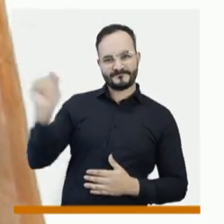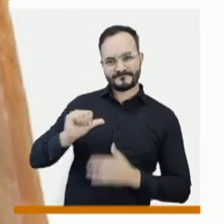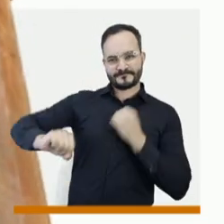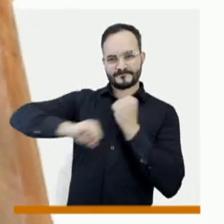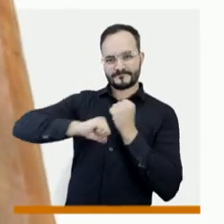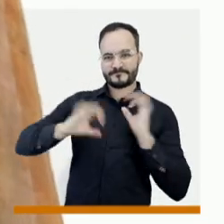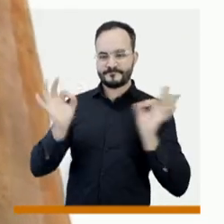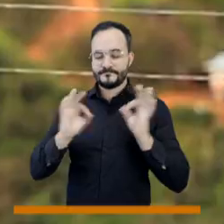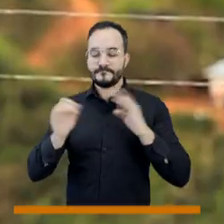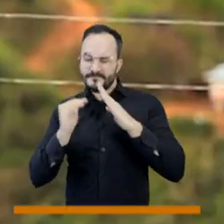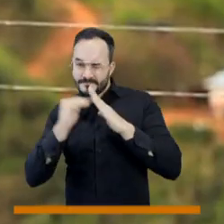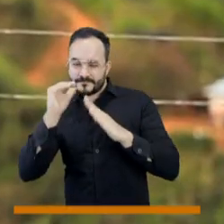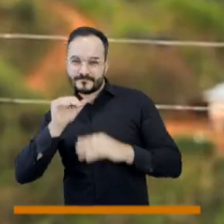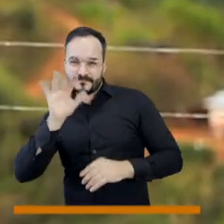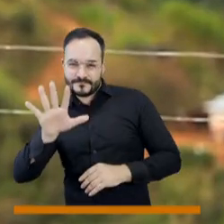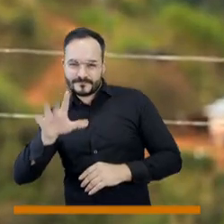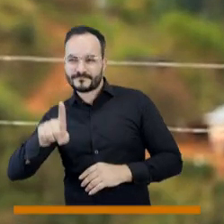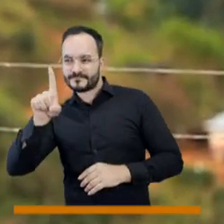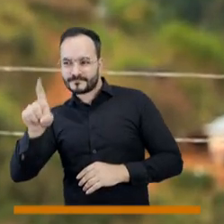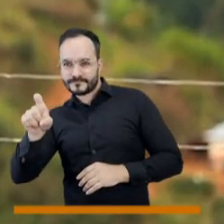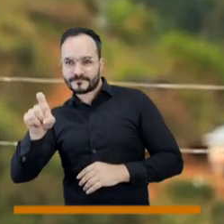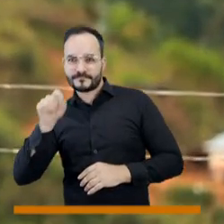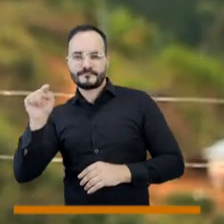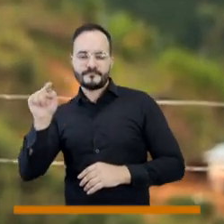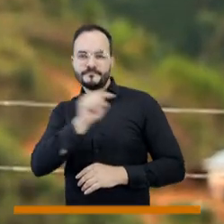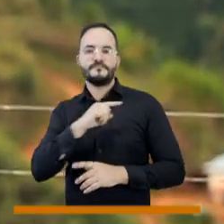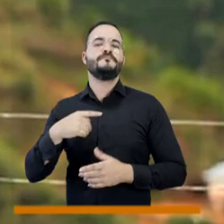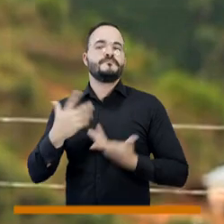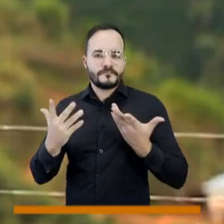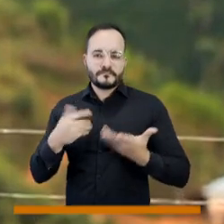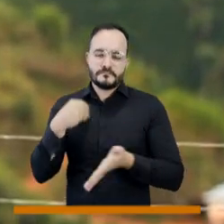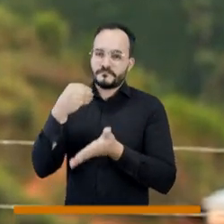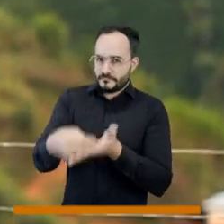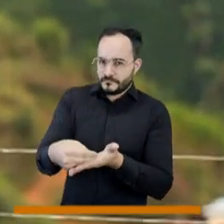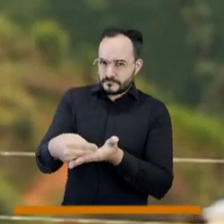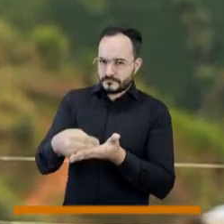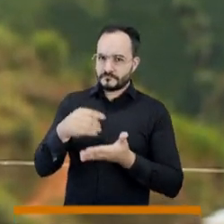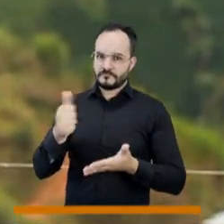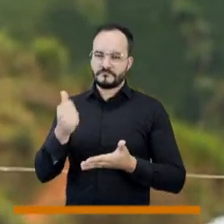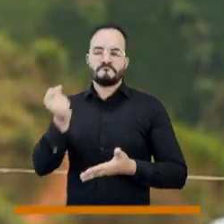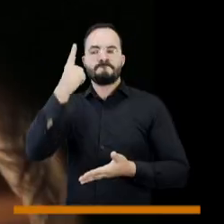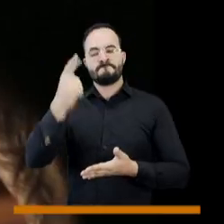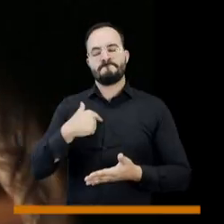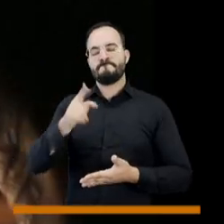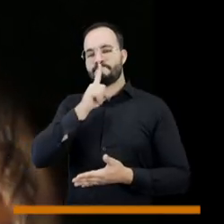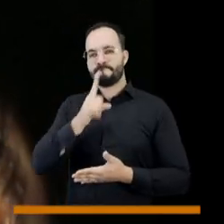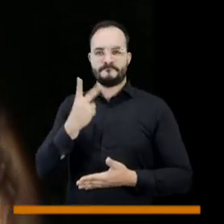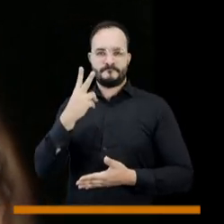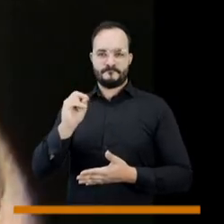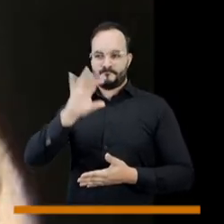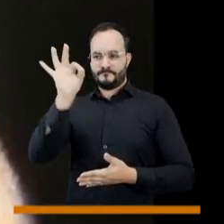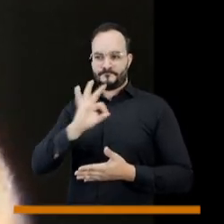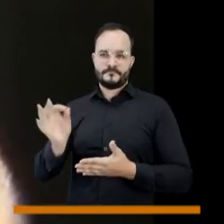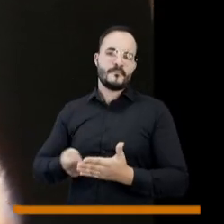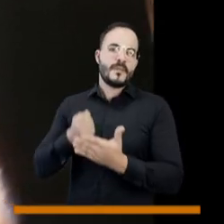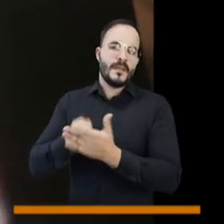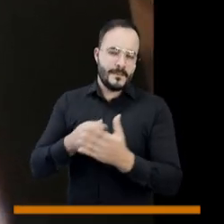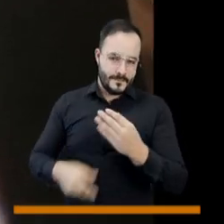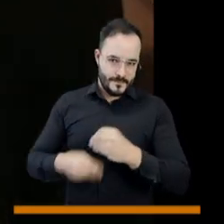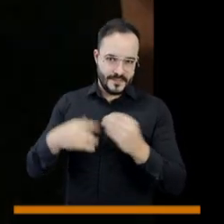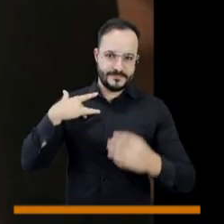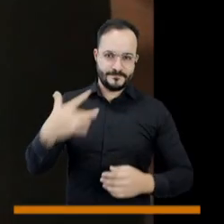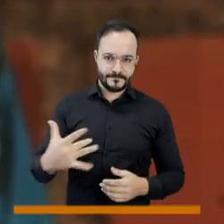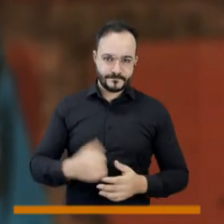tampoco reciben subsidio. Y los estratos 5 y 6% y los comerciales deben pagar una contribución solidaria del